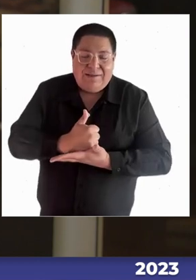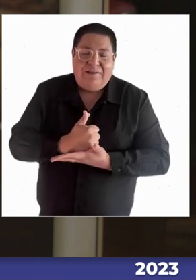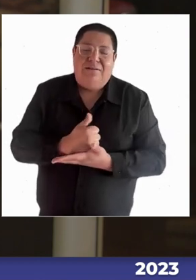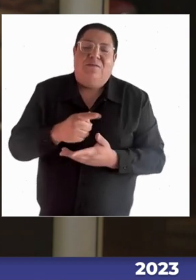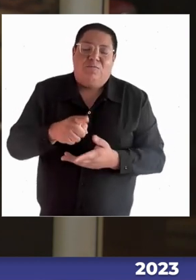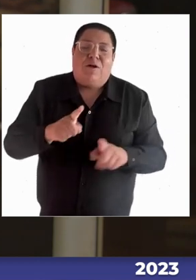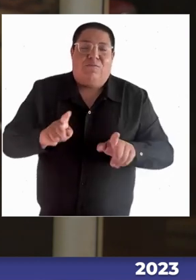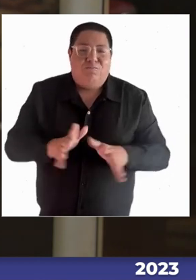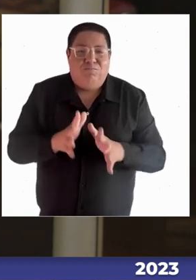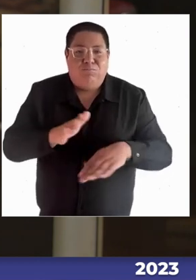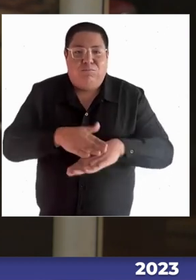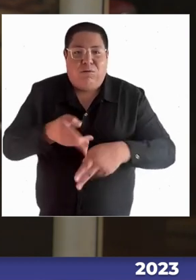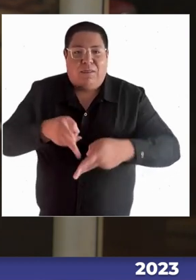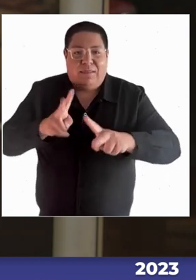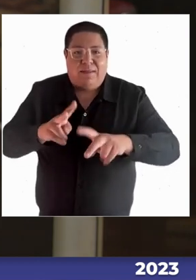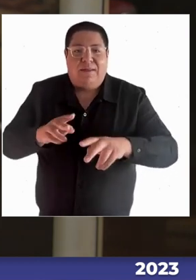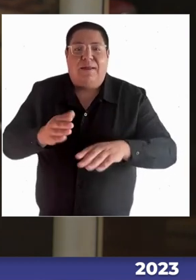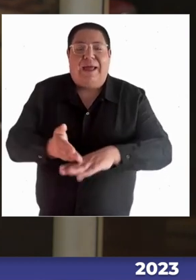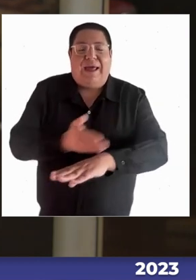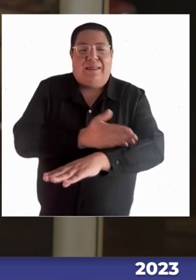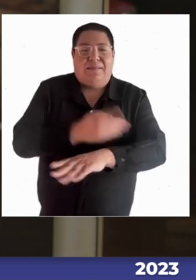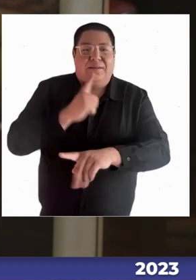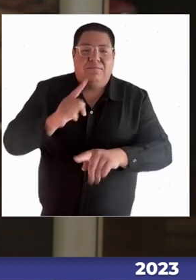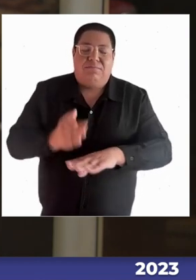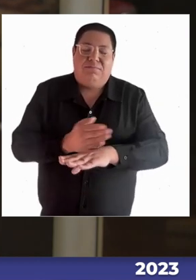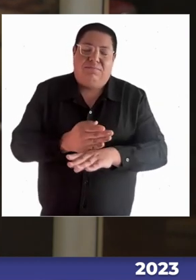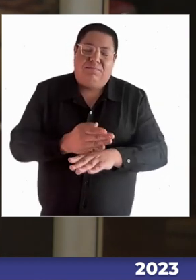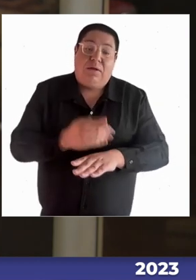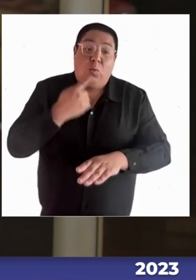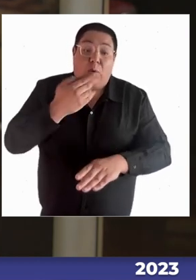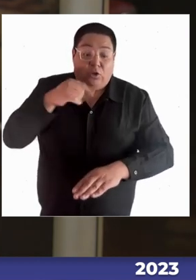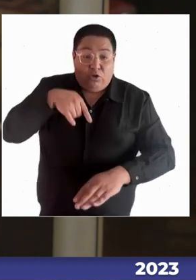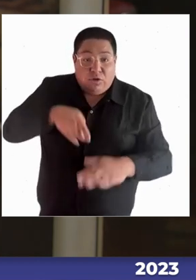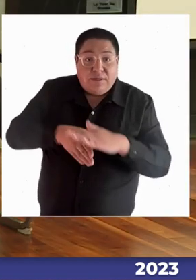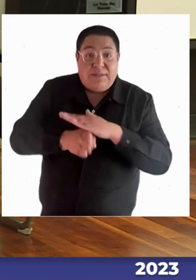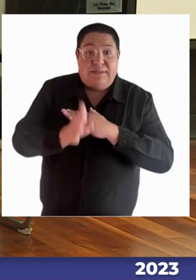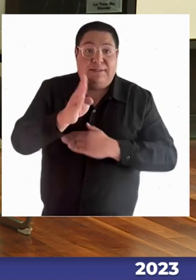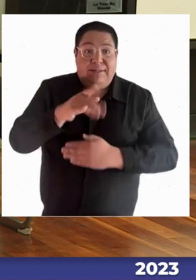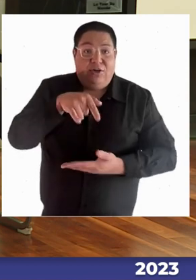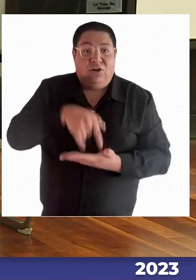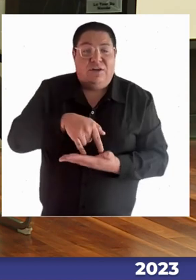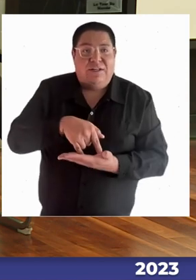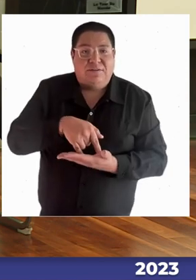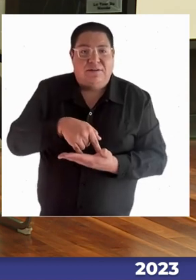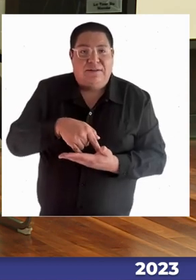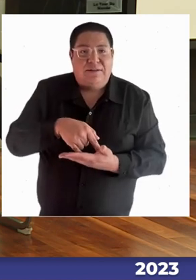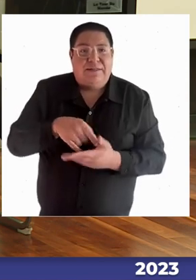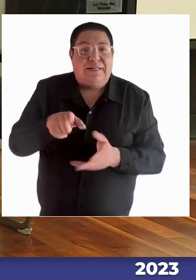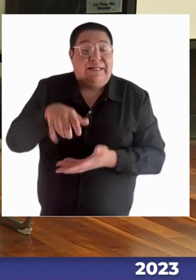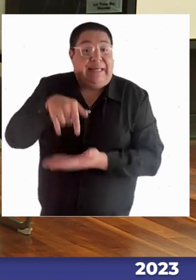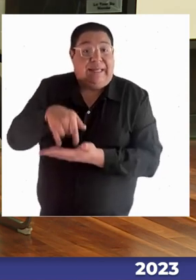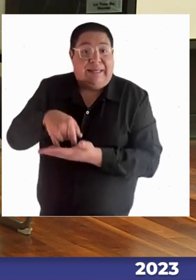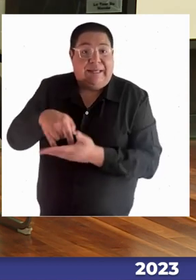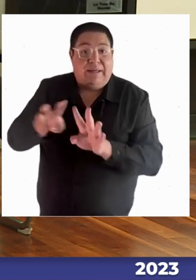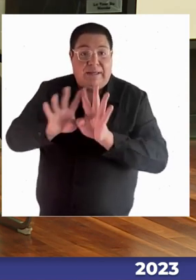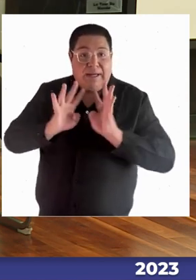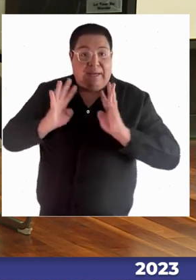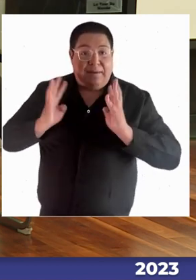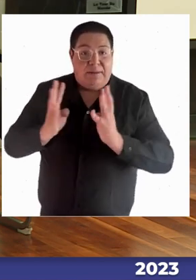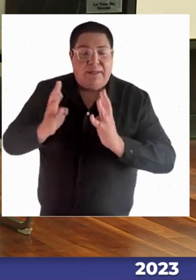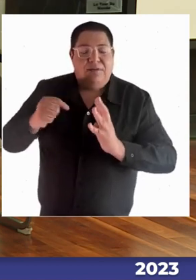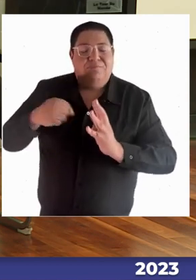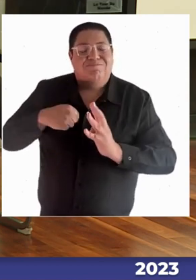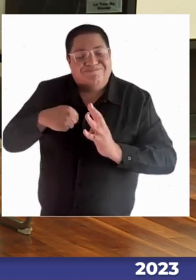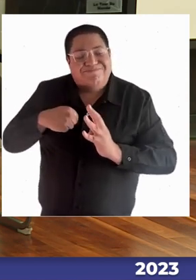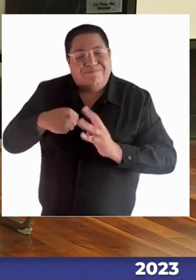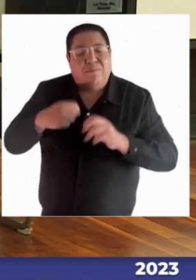hicimos porque en el Senado tampoco existía ese diálogo, ese espacio, o sea, no existía en el Senado la instancia que permitía, ¿no es cierto?, este